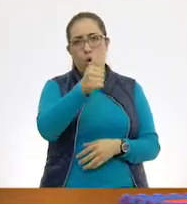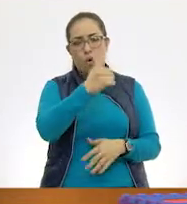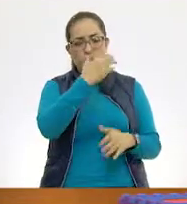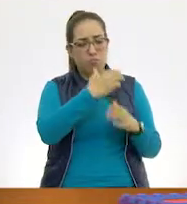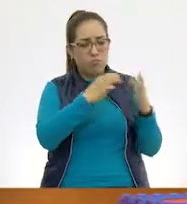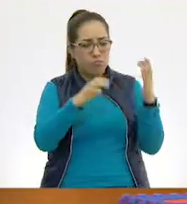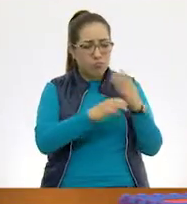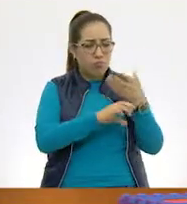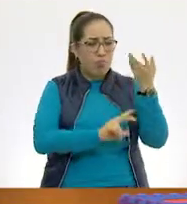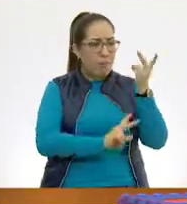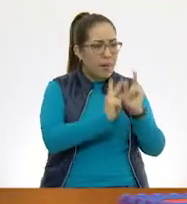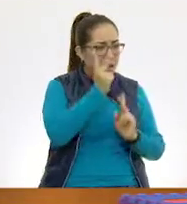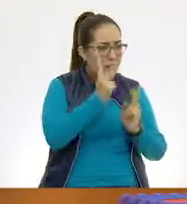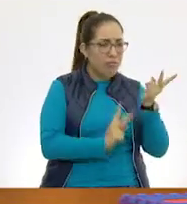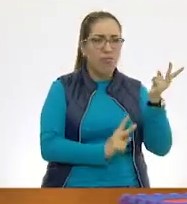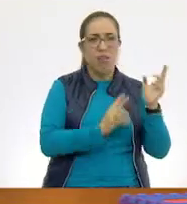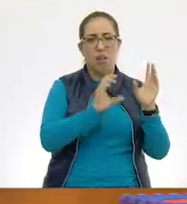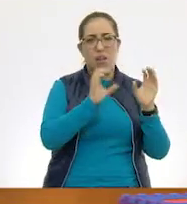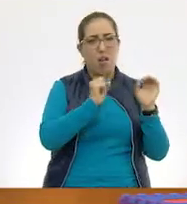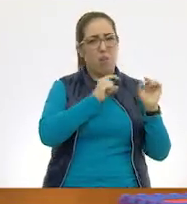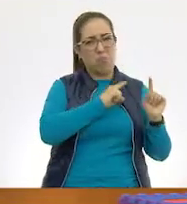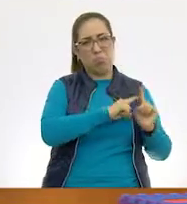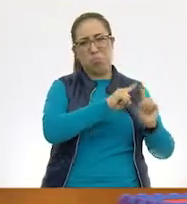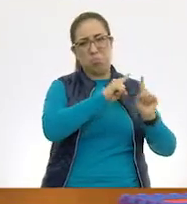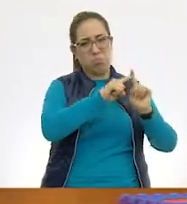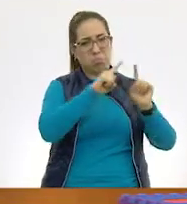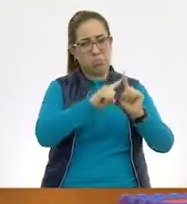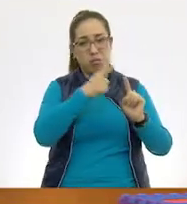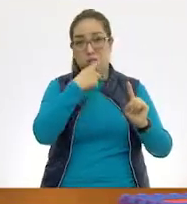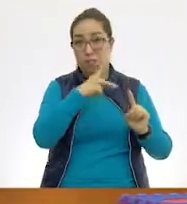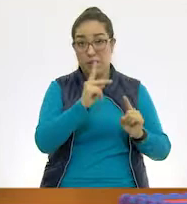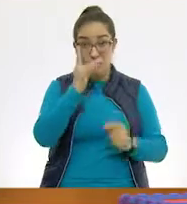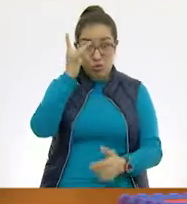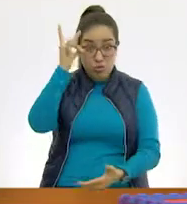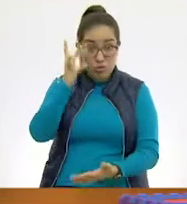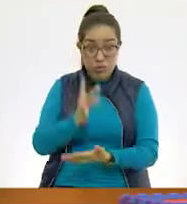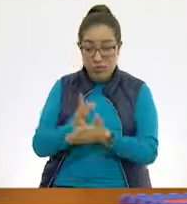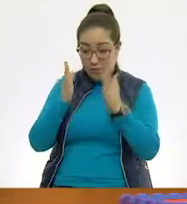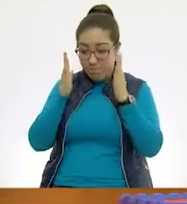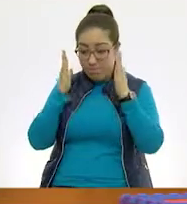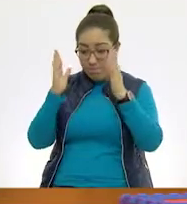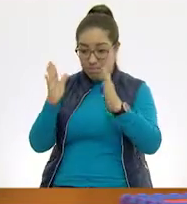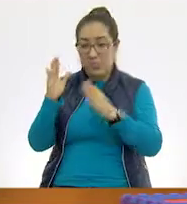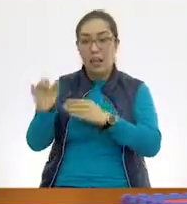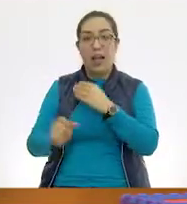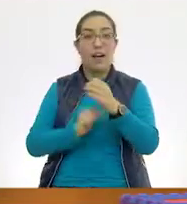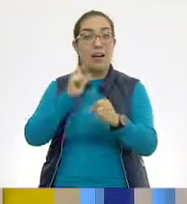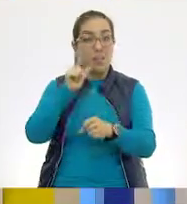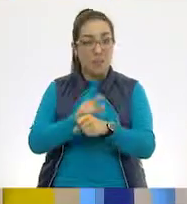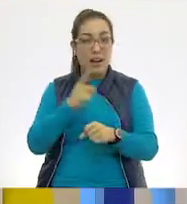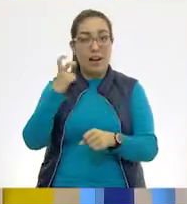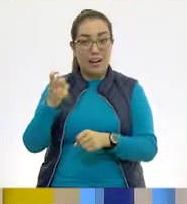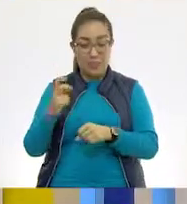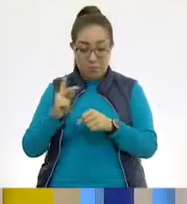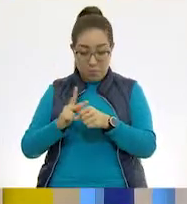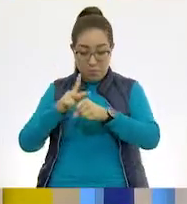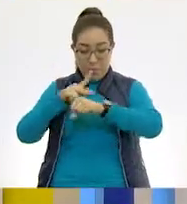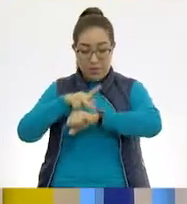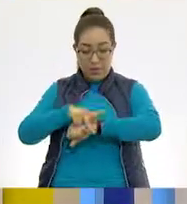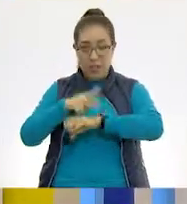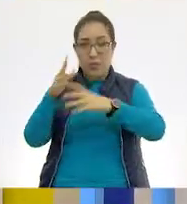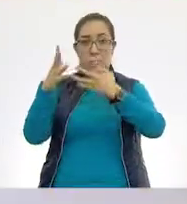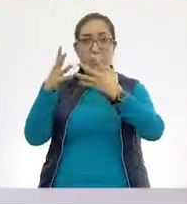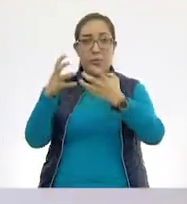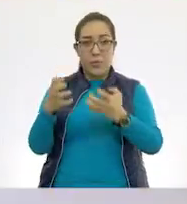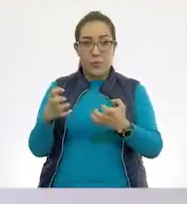organismos que también llevan a cabo respiración, pero la respiración cutánea es solo en animales. Solo en animales.